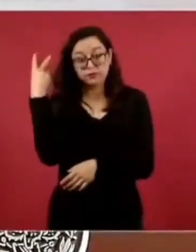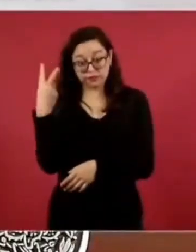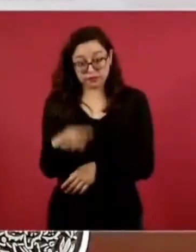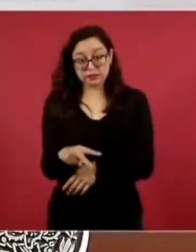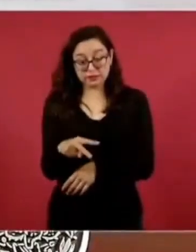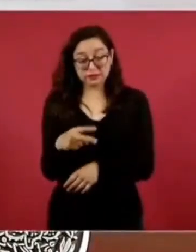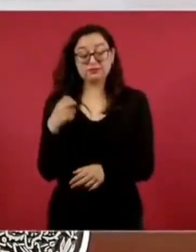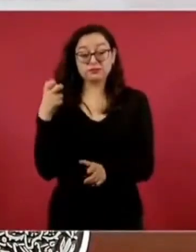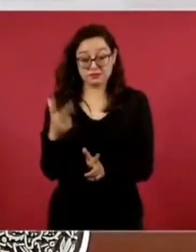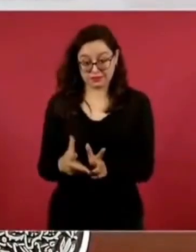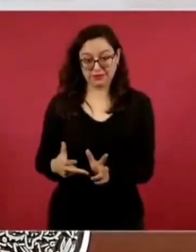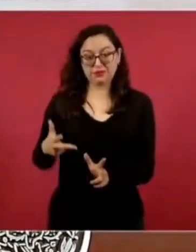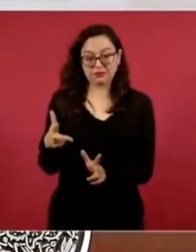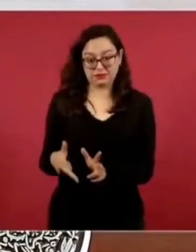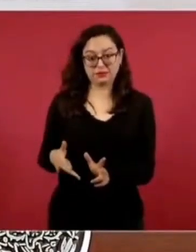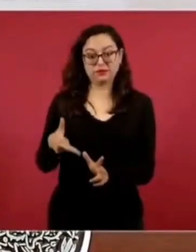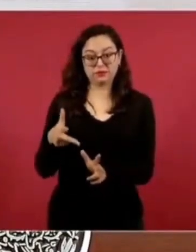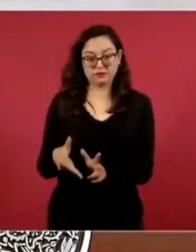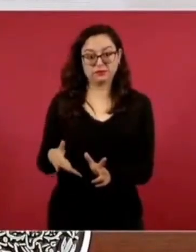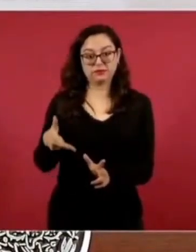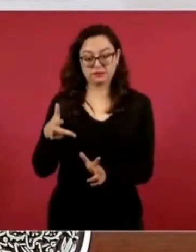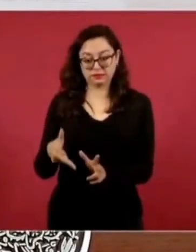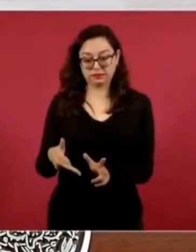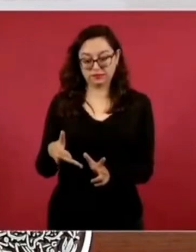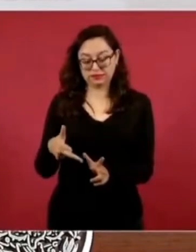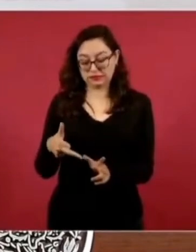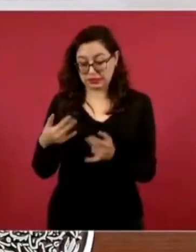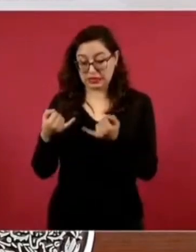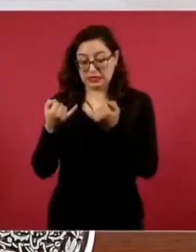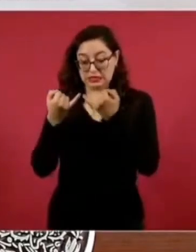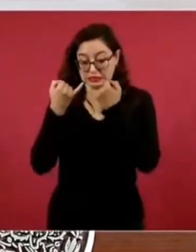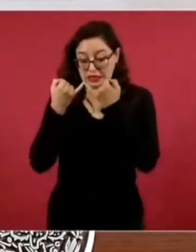lo vamos a inaugurar